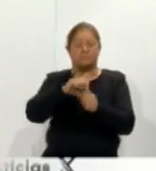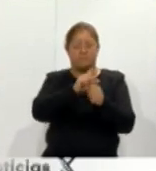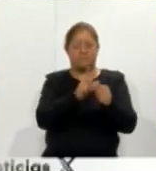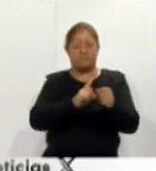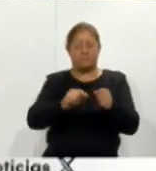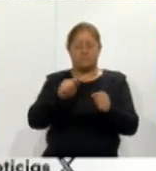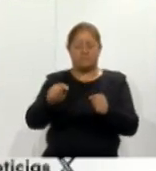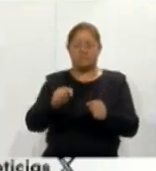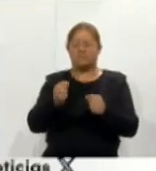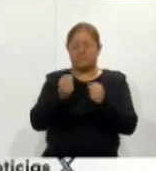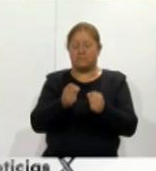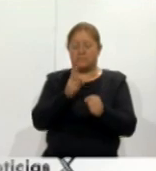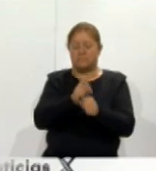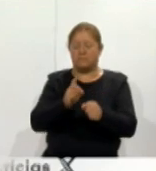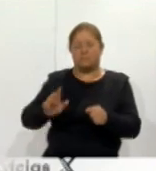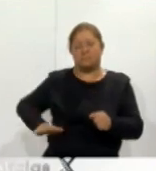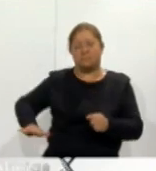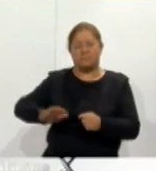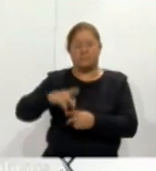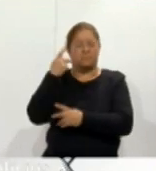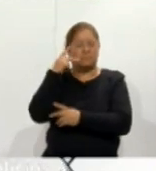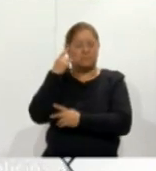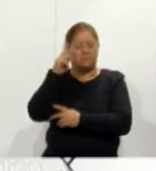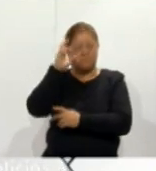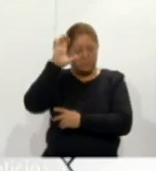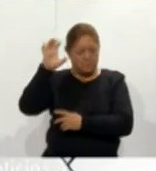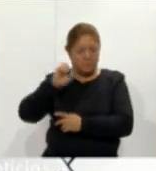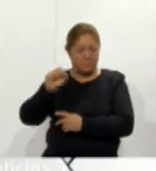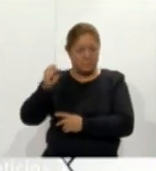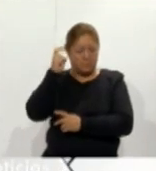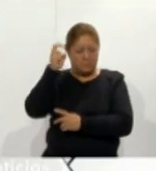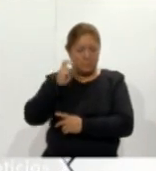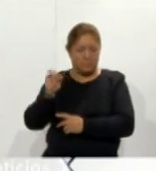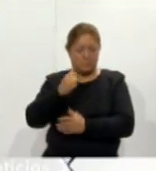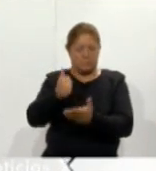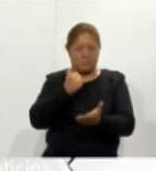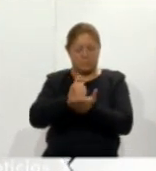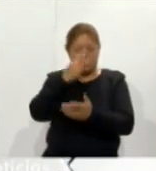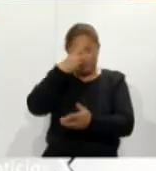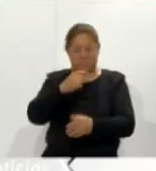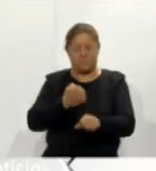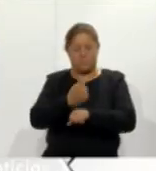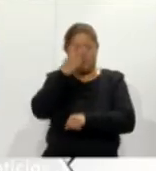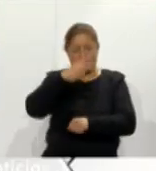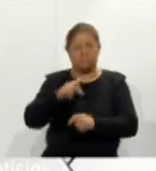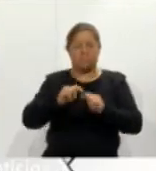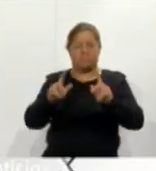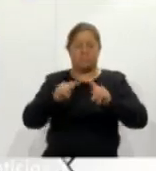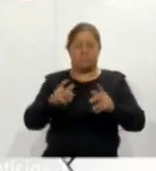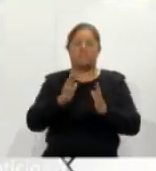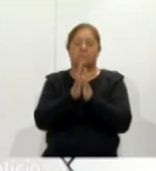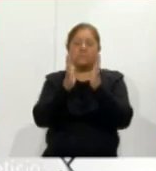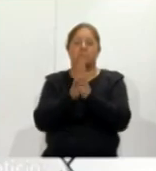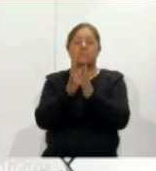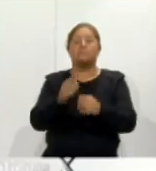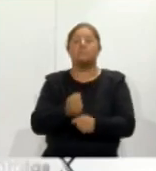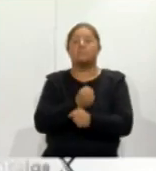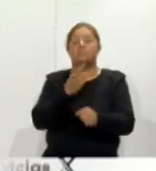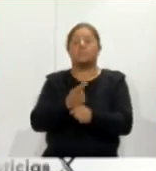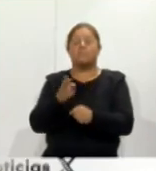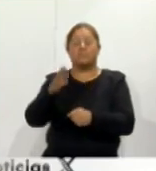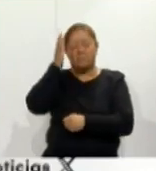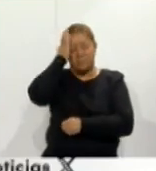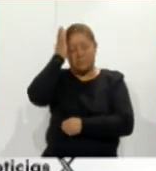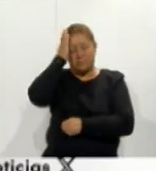participaron representantes de Puebla, Morelos, Hidalgo, Estado de México, Ciudad de México y Tlaxcala. El secretario de Seguridad Ciudadana, Alberto